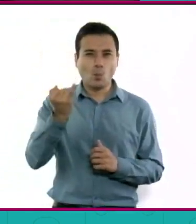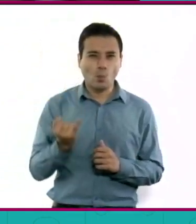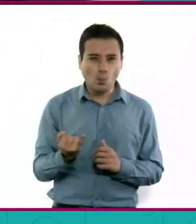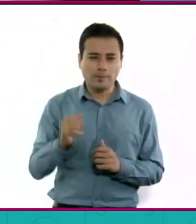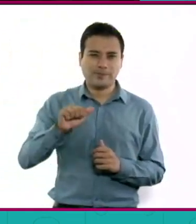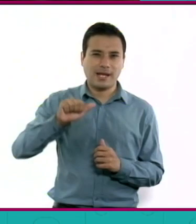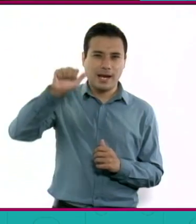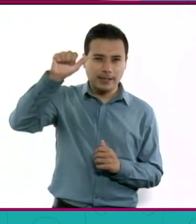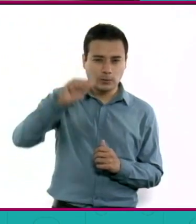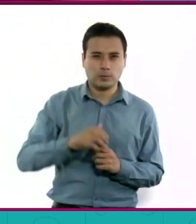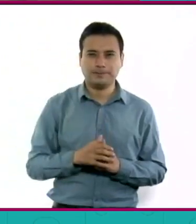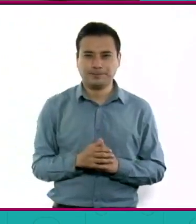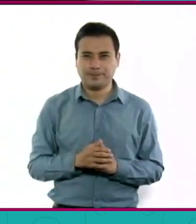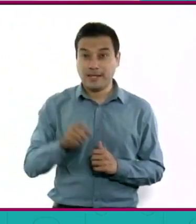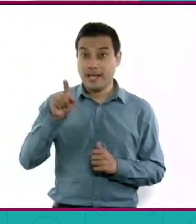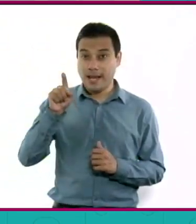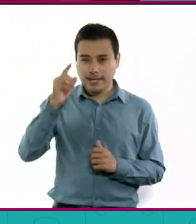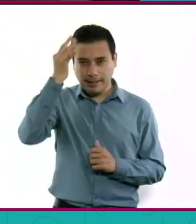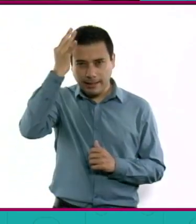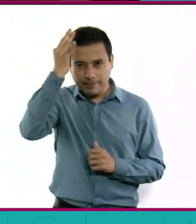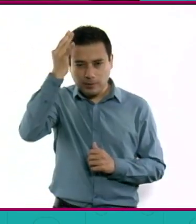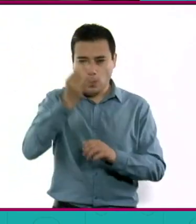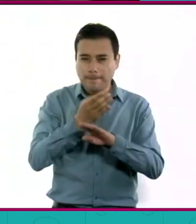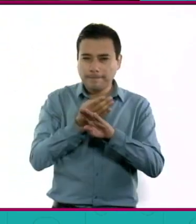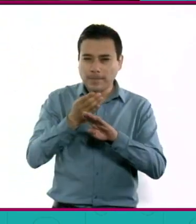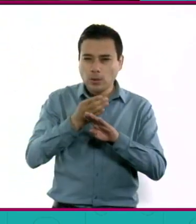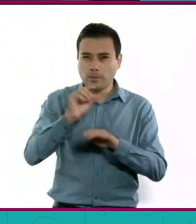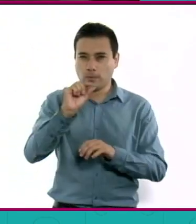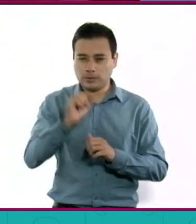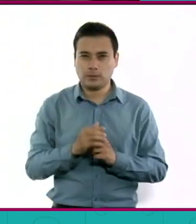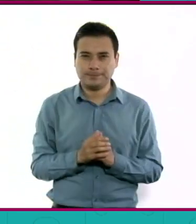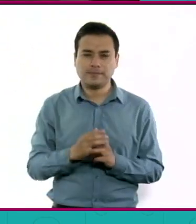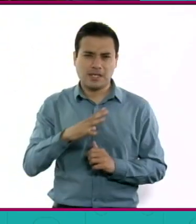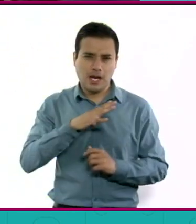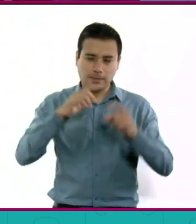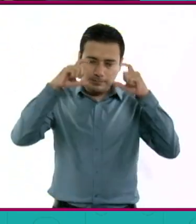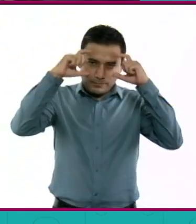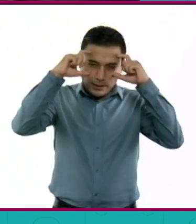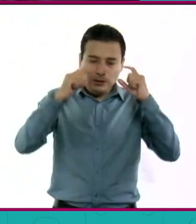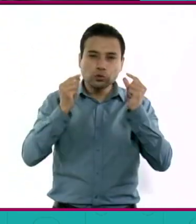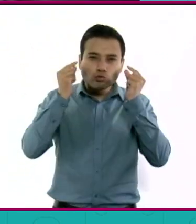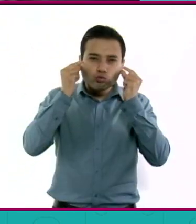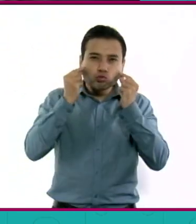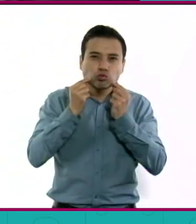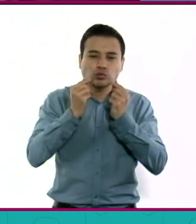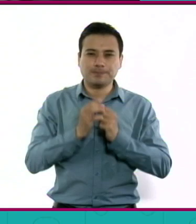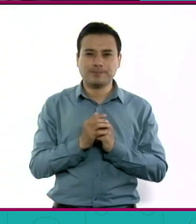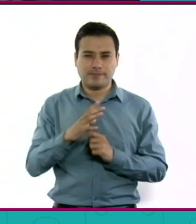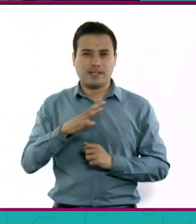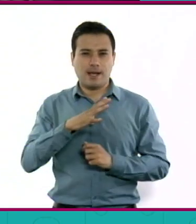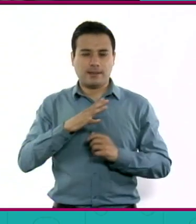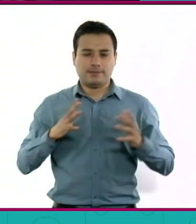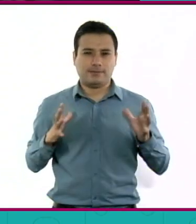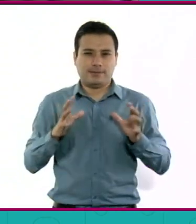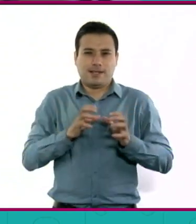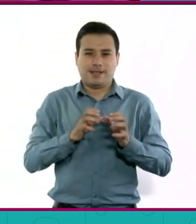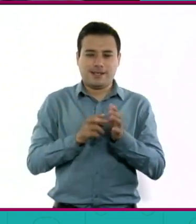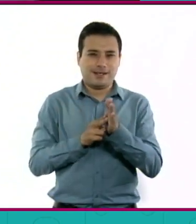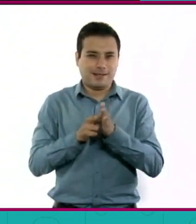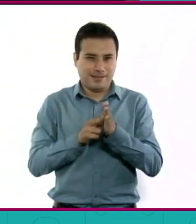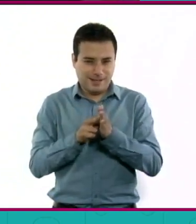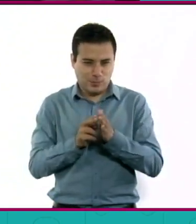de frente prominente y escaso cabello cano, lleva lentes y barba corta, viste traje oscuro y camisa azul.